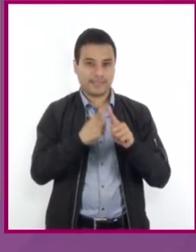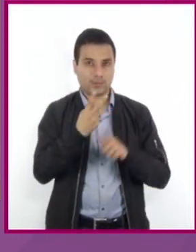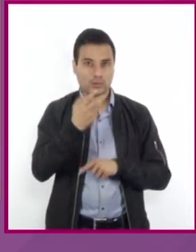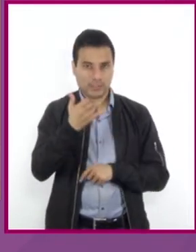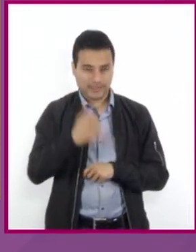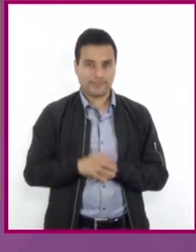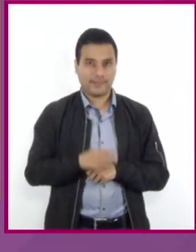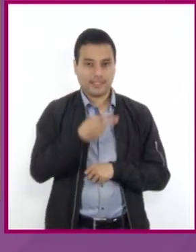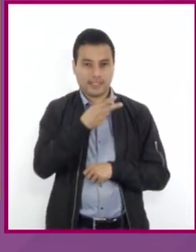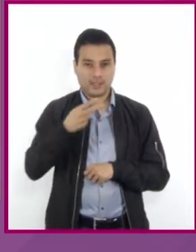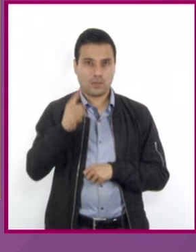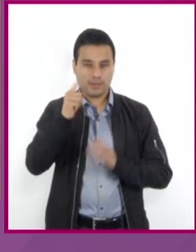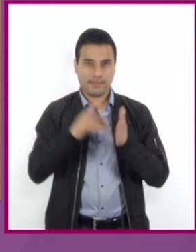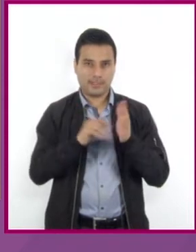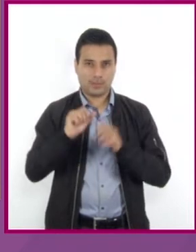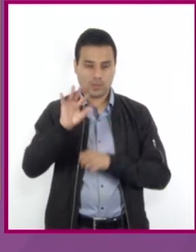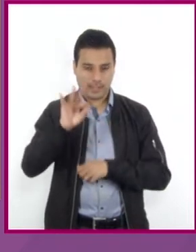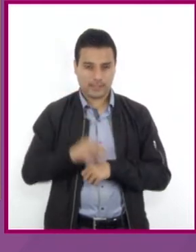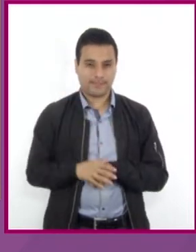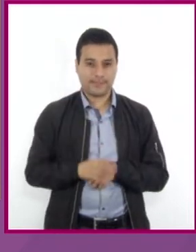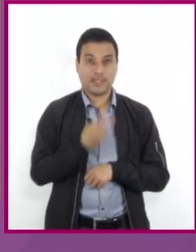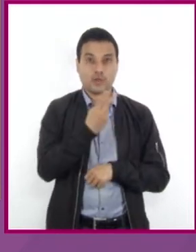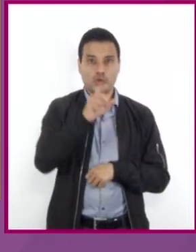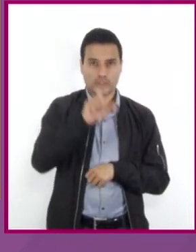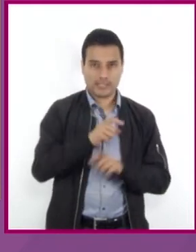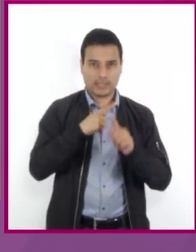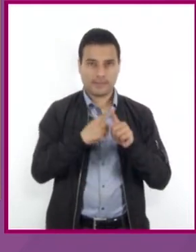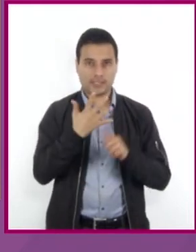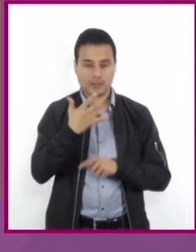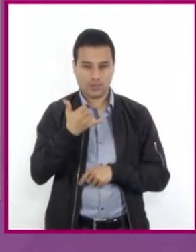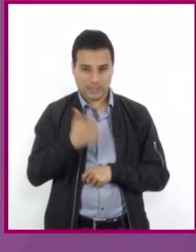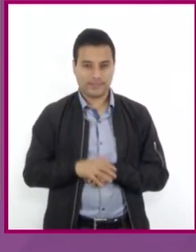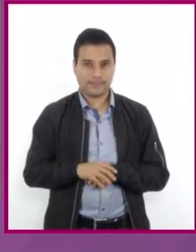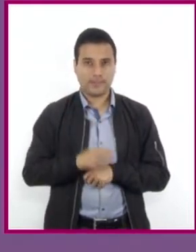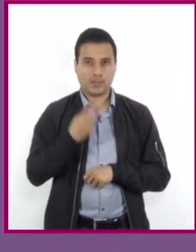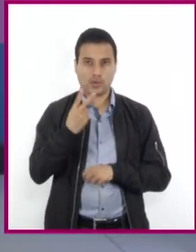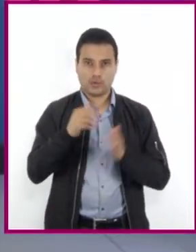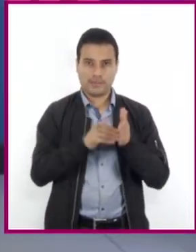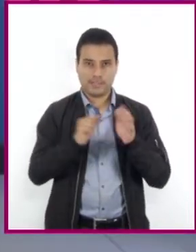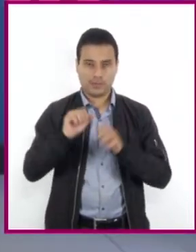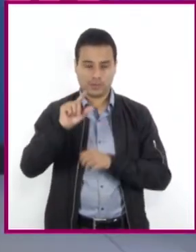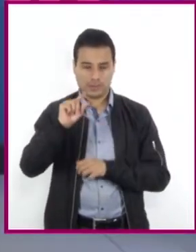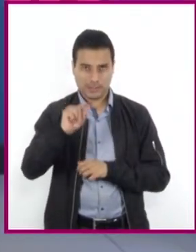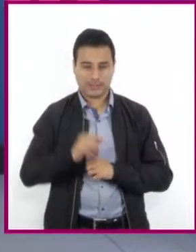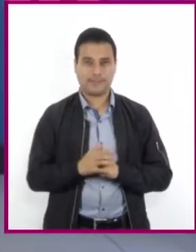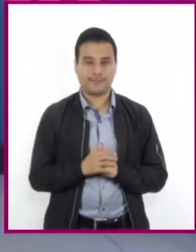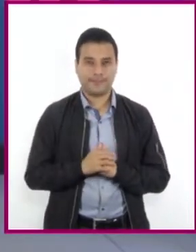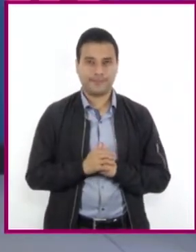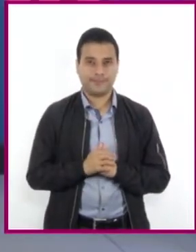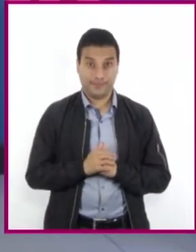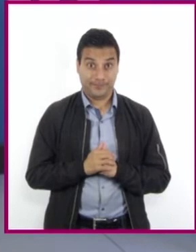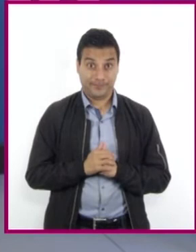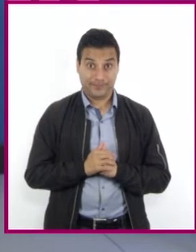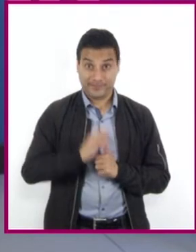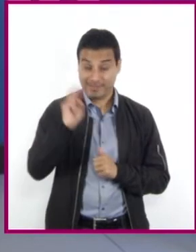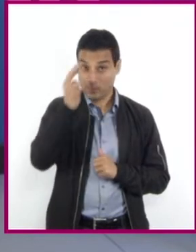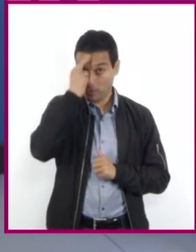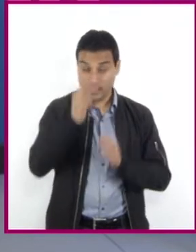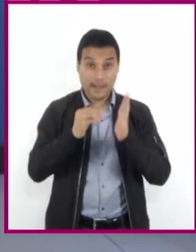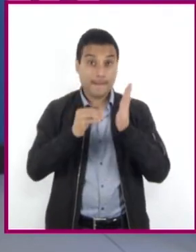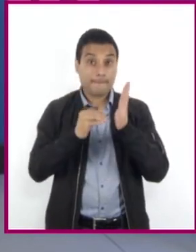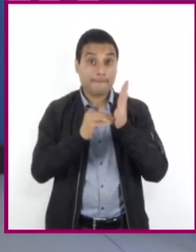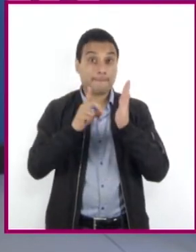2X más 5Y igual a 2,670. Recordando el método de